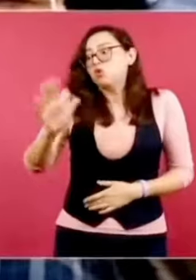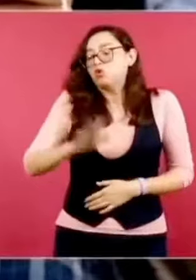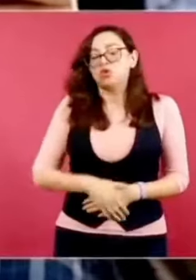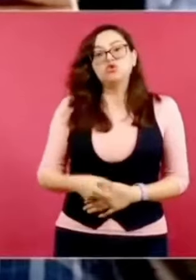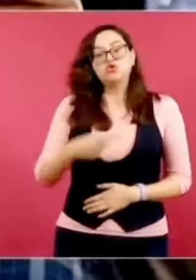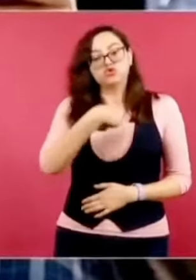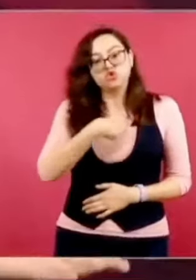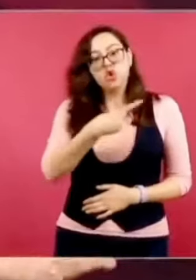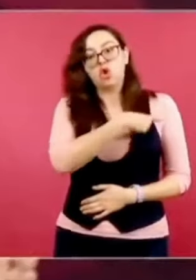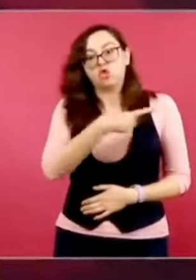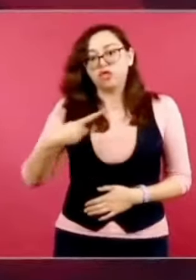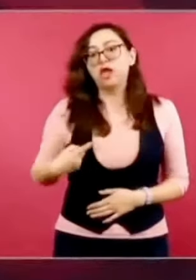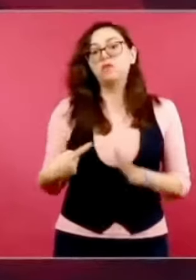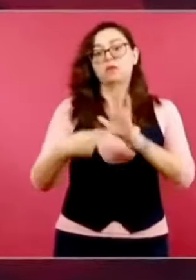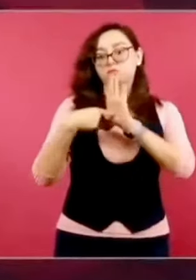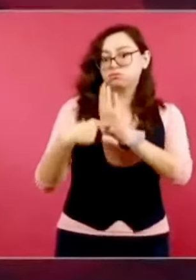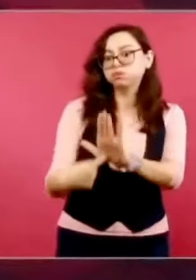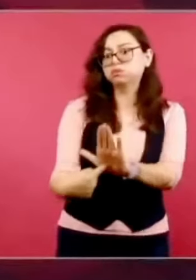Porque no ayudan